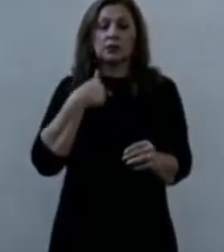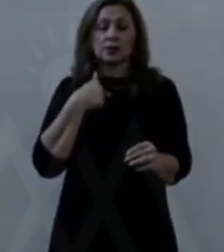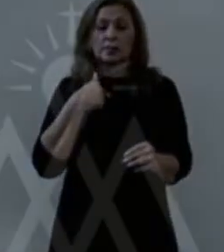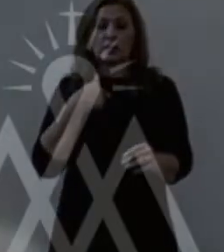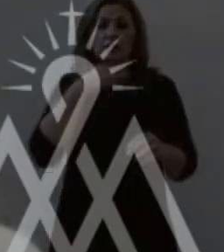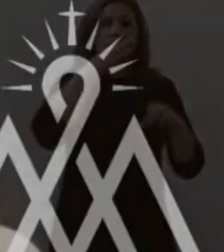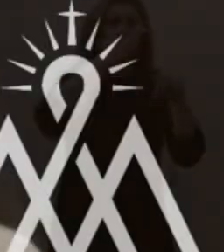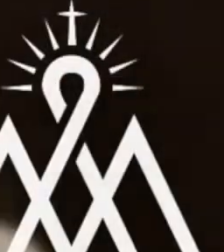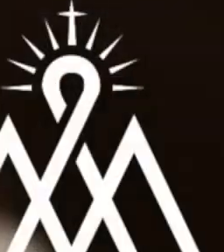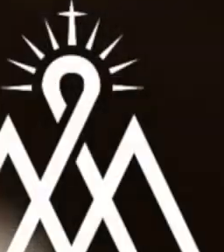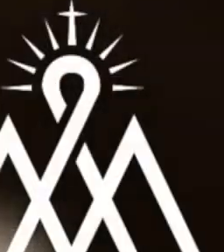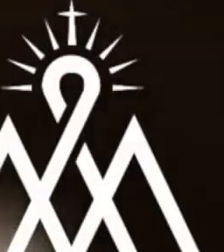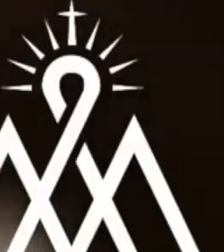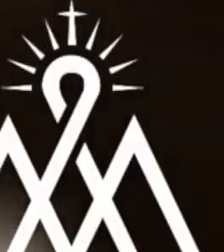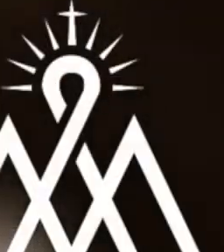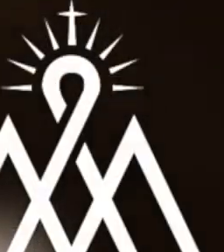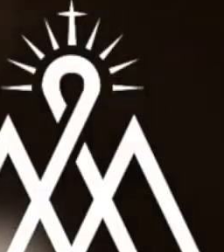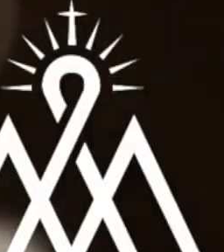creer.